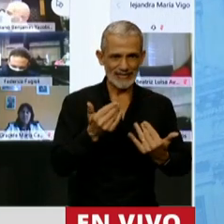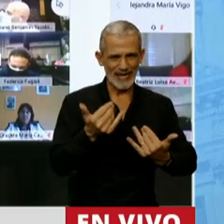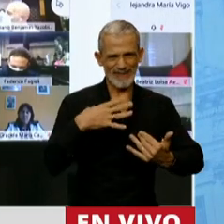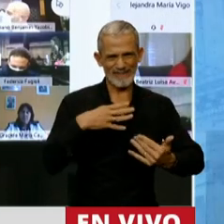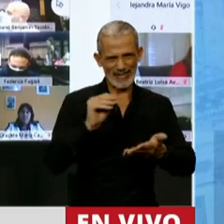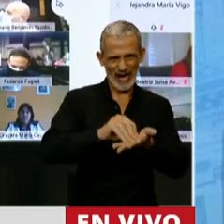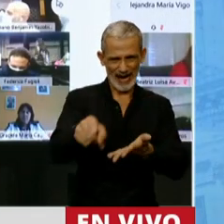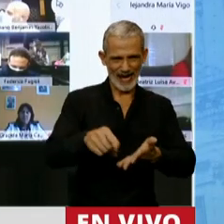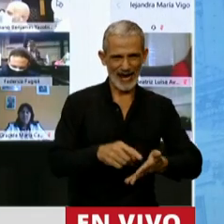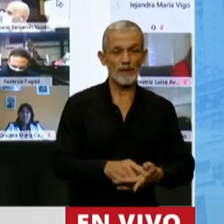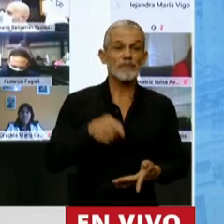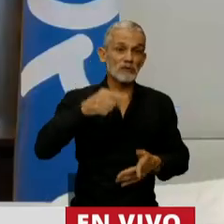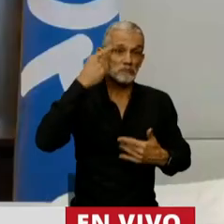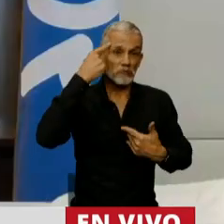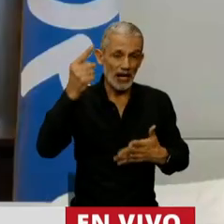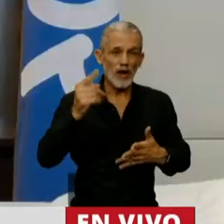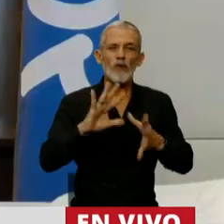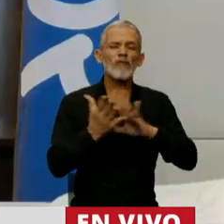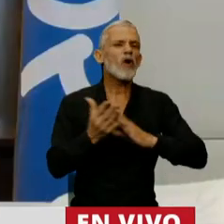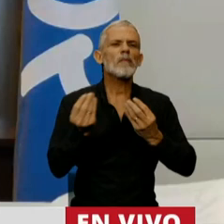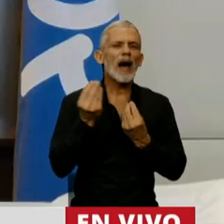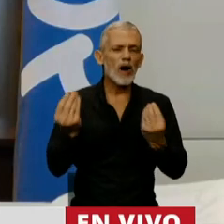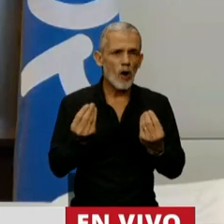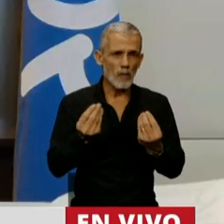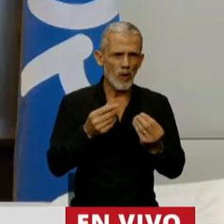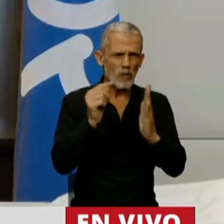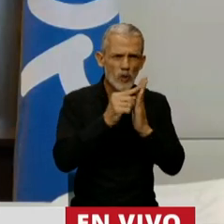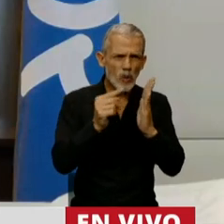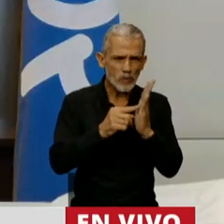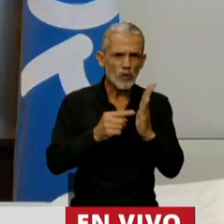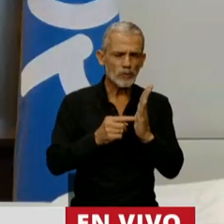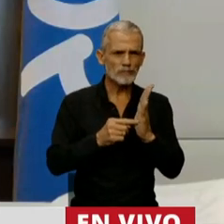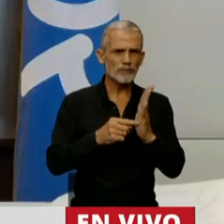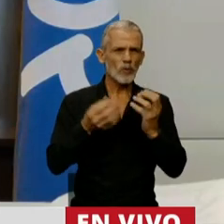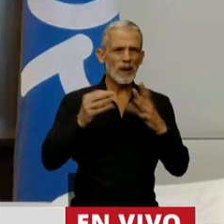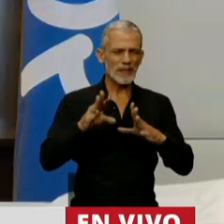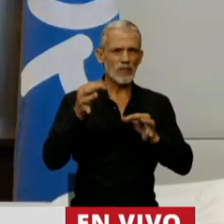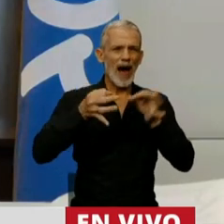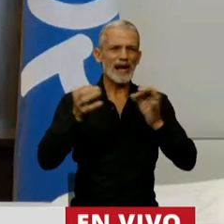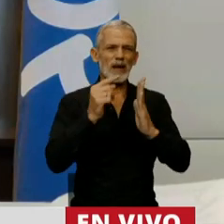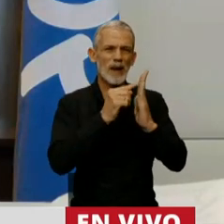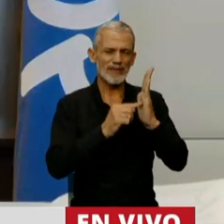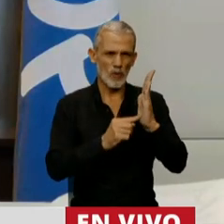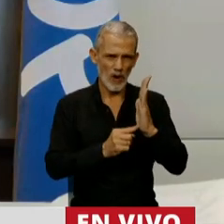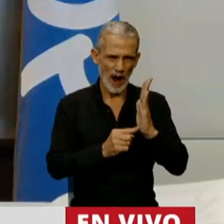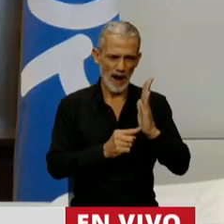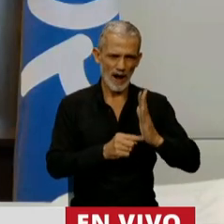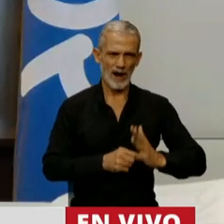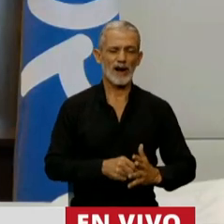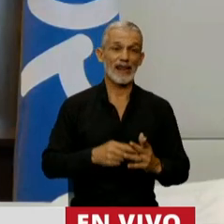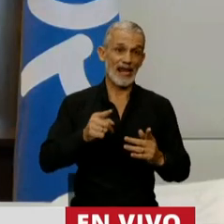el dictamen y esa es creo la manera más práctica que la vayamos viendo cuando entremos en la consideración en particular